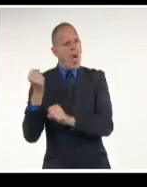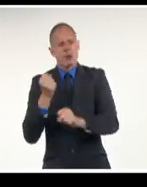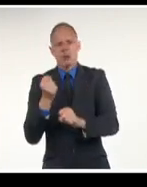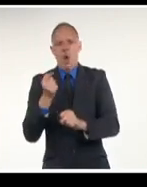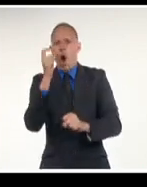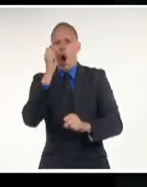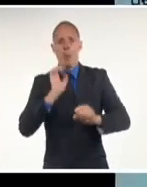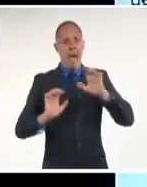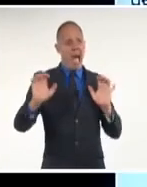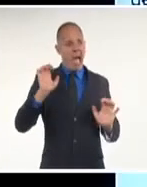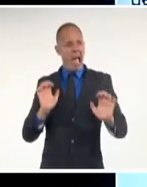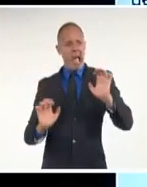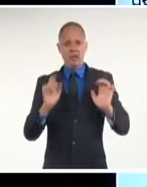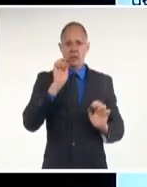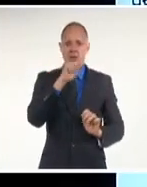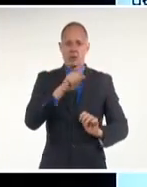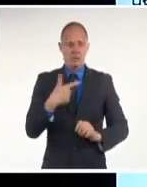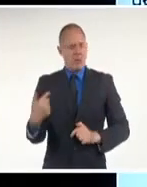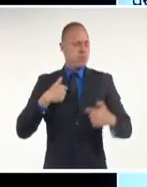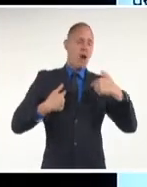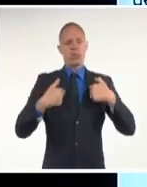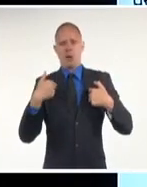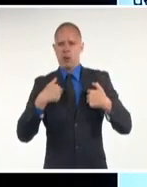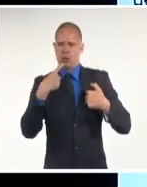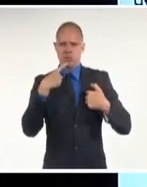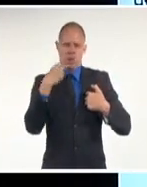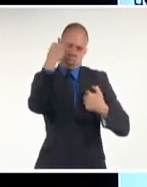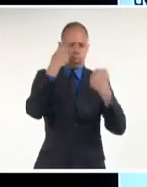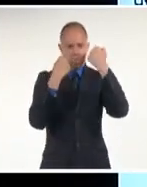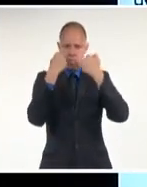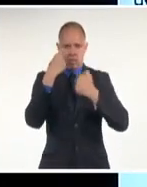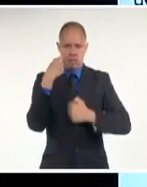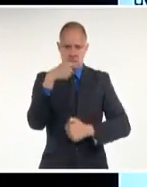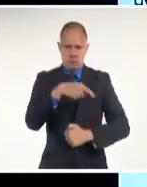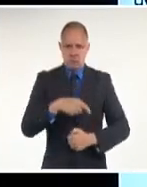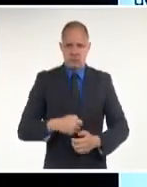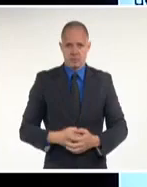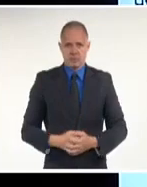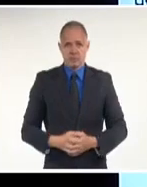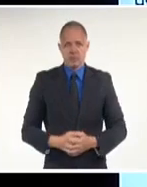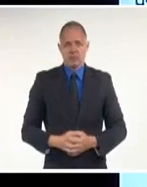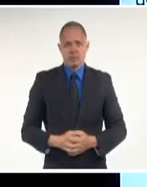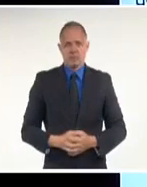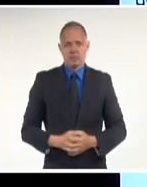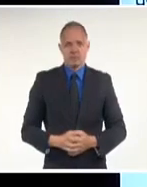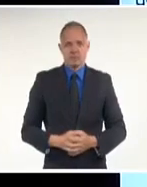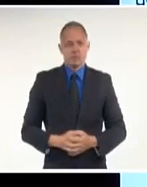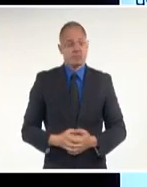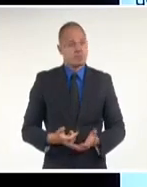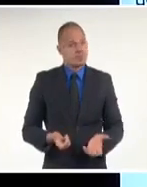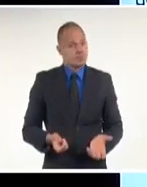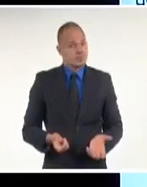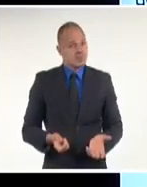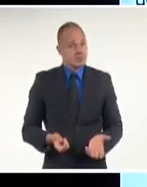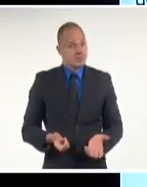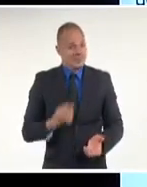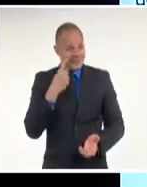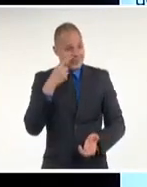recibió impactos de bala y otros golpes durante el operativo. Evidentemente están a la casa